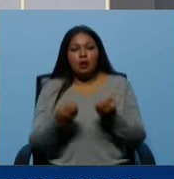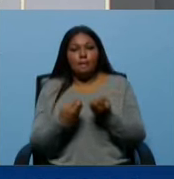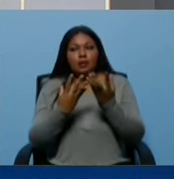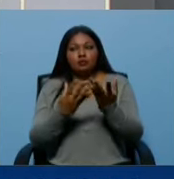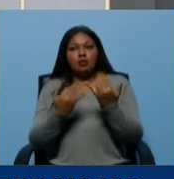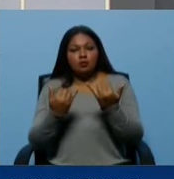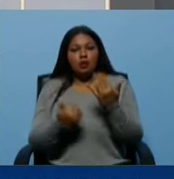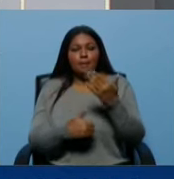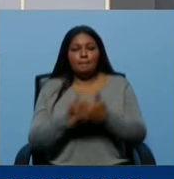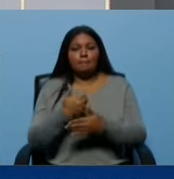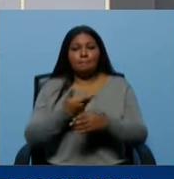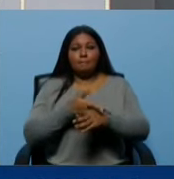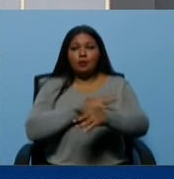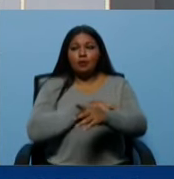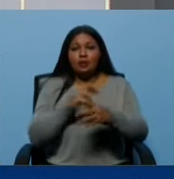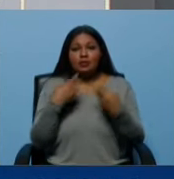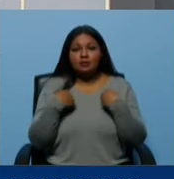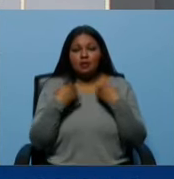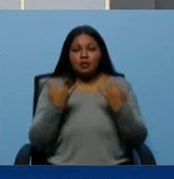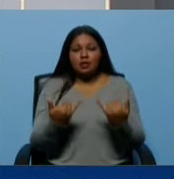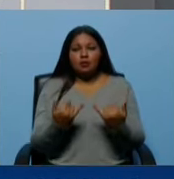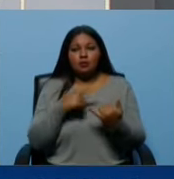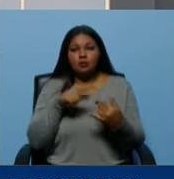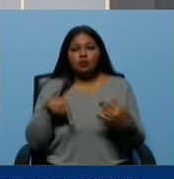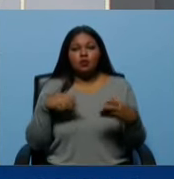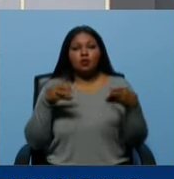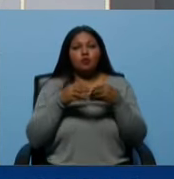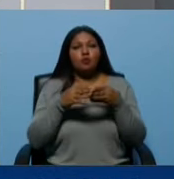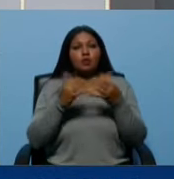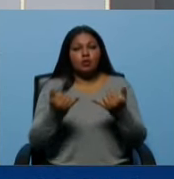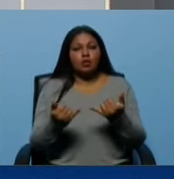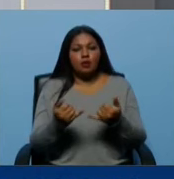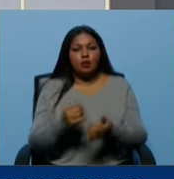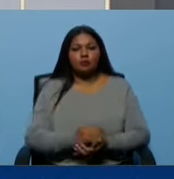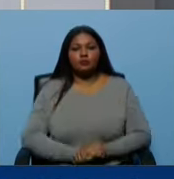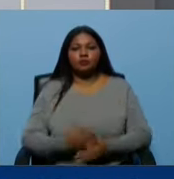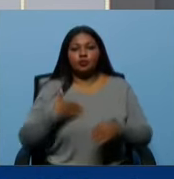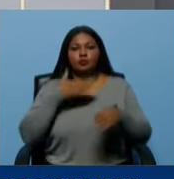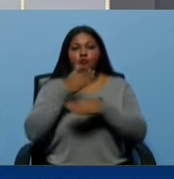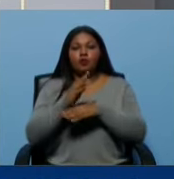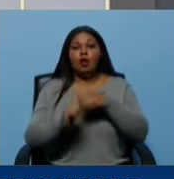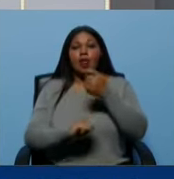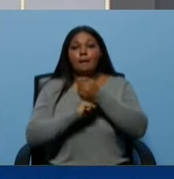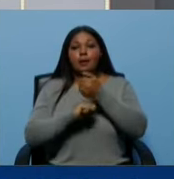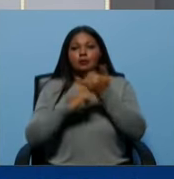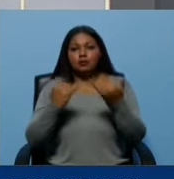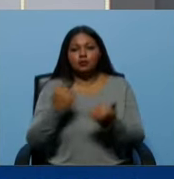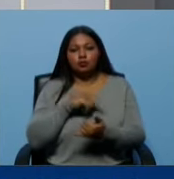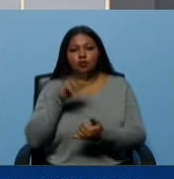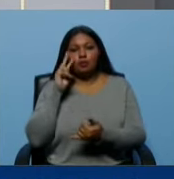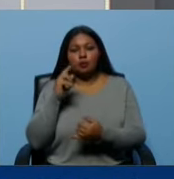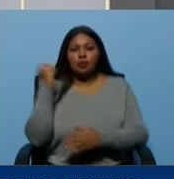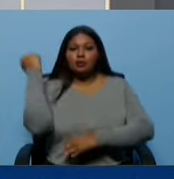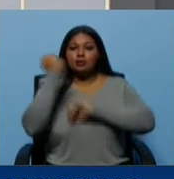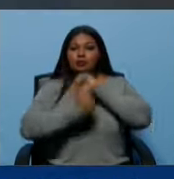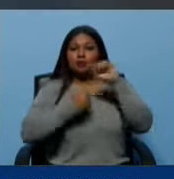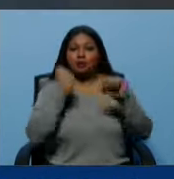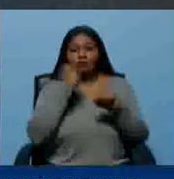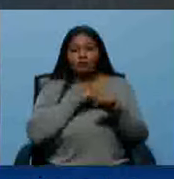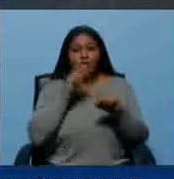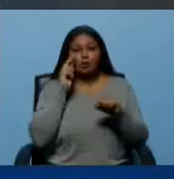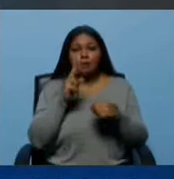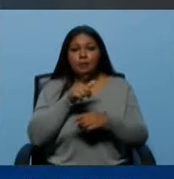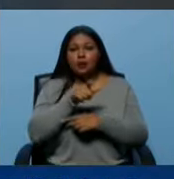fascismo más terrible que es donde se muestra la discriminación de clase y racial es que fueron a la base. Fueron... Asesinaron a